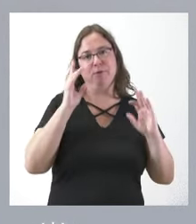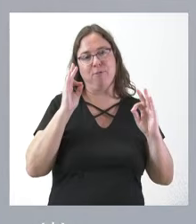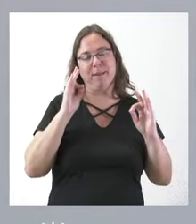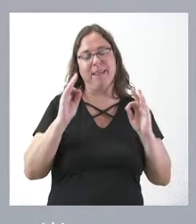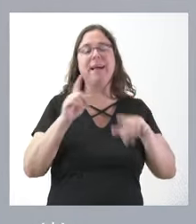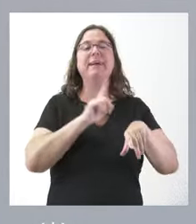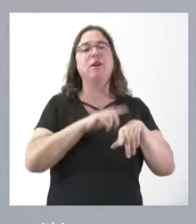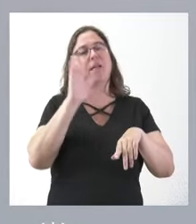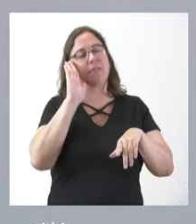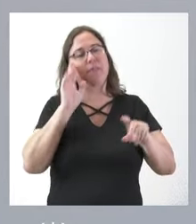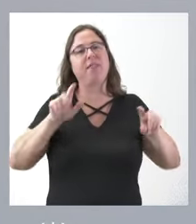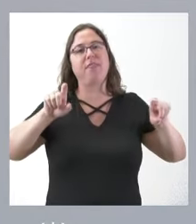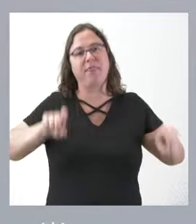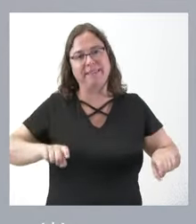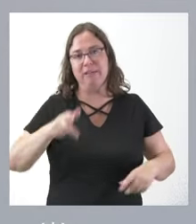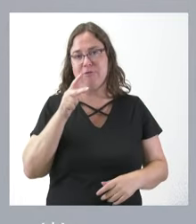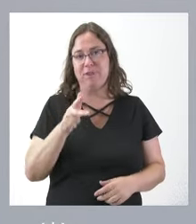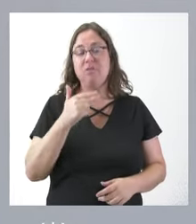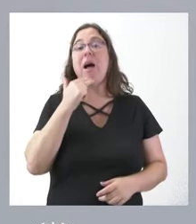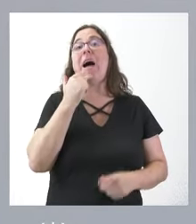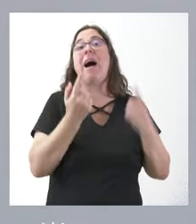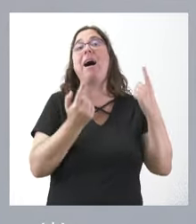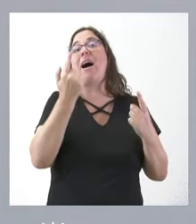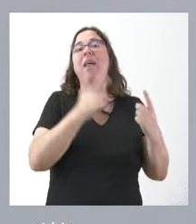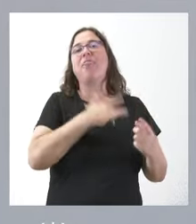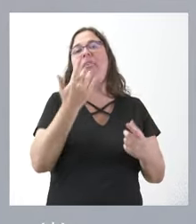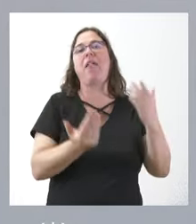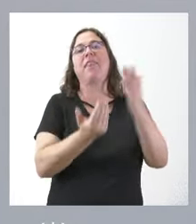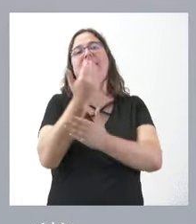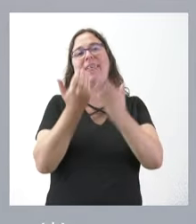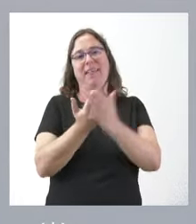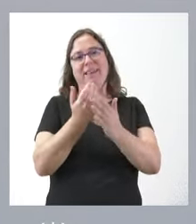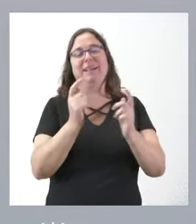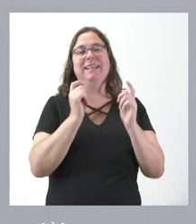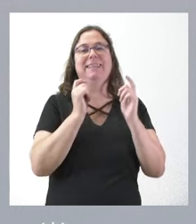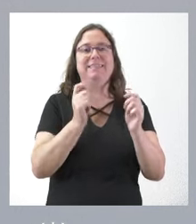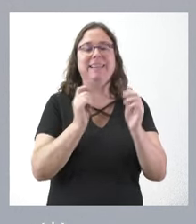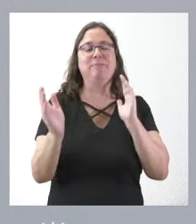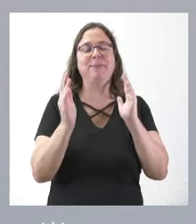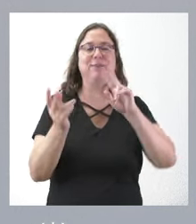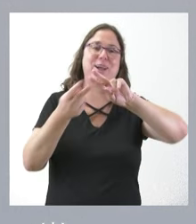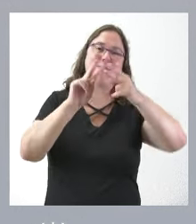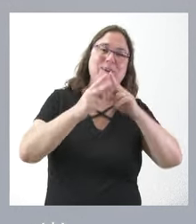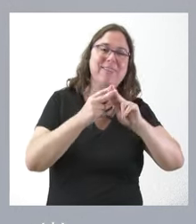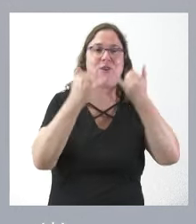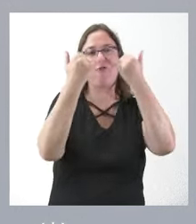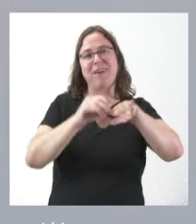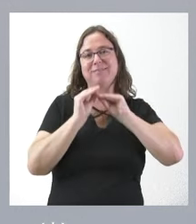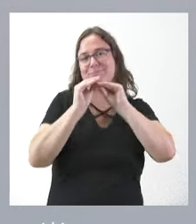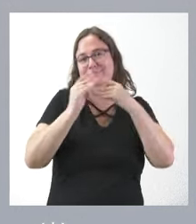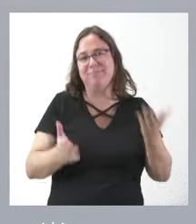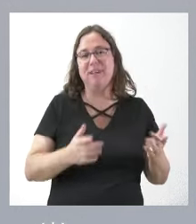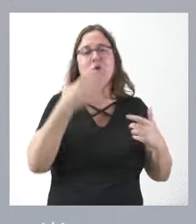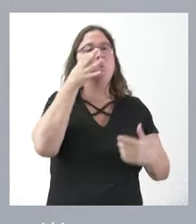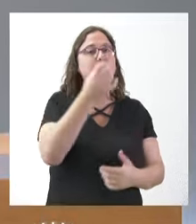descanso de todos los ciudadanos, podamos establecer algunos días donde posibilitemos, a su vez, ese momento de encuentro, de desarrollo festivo en cada uno de los